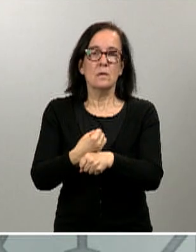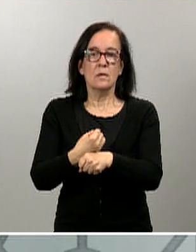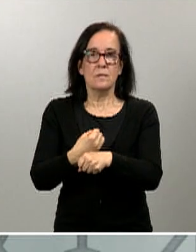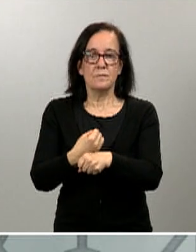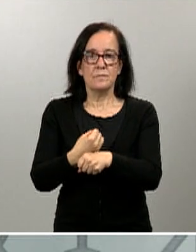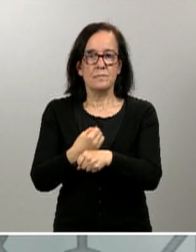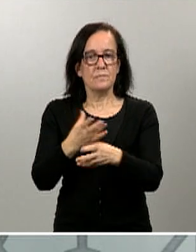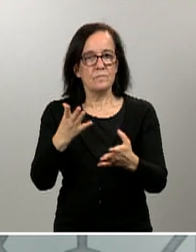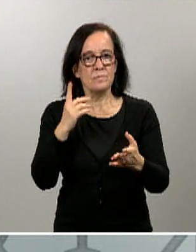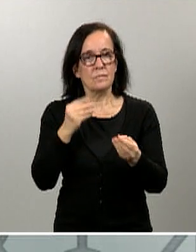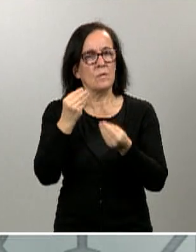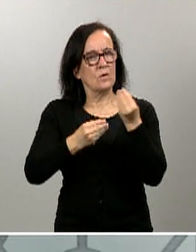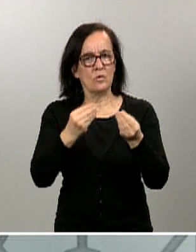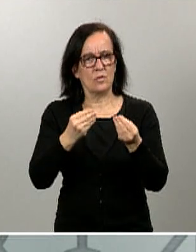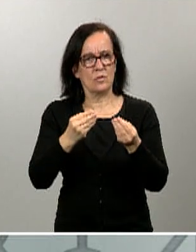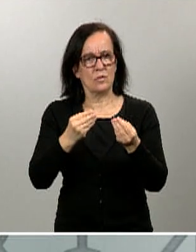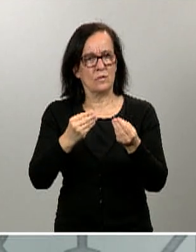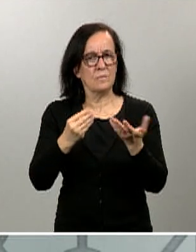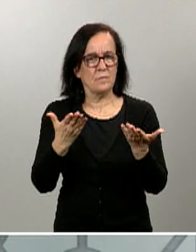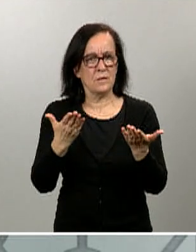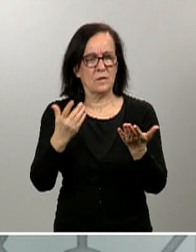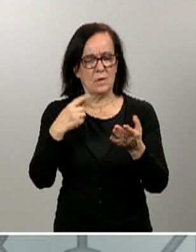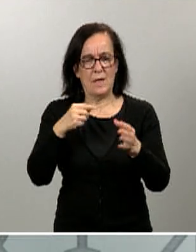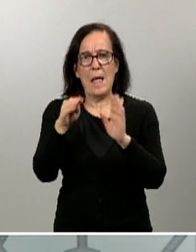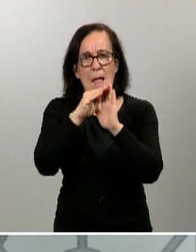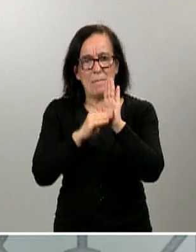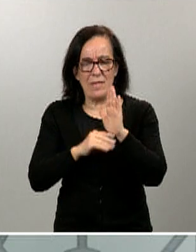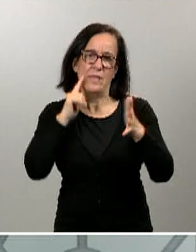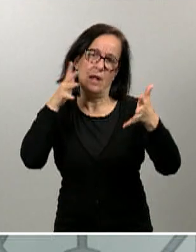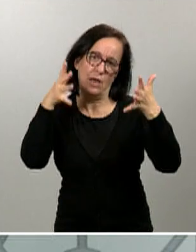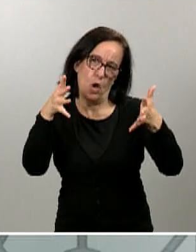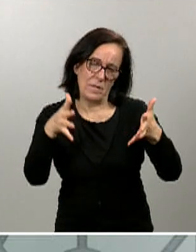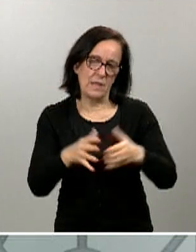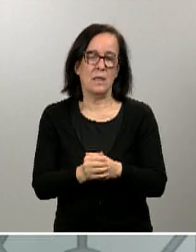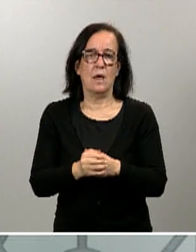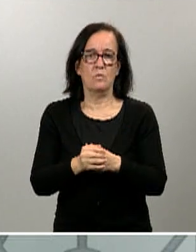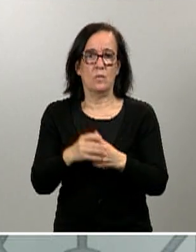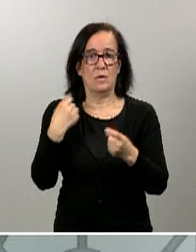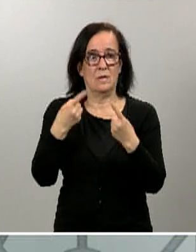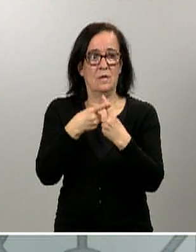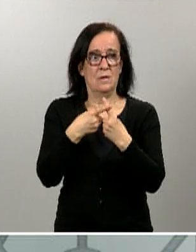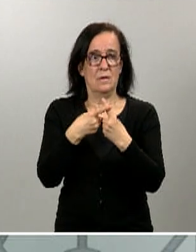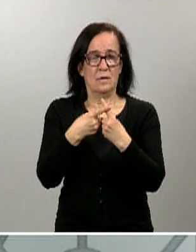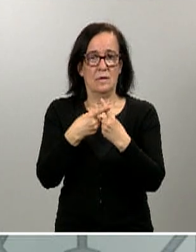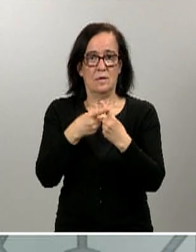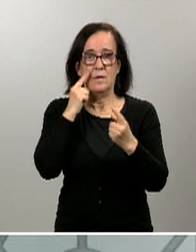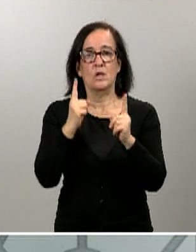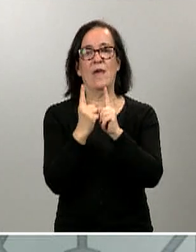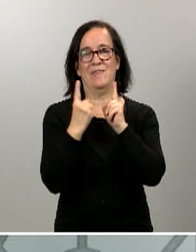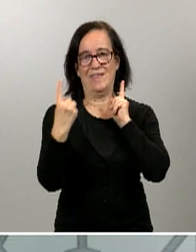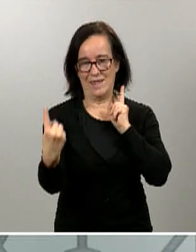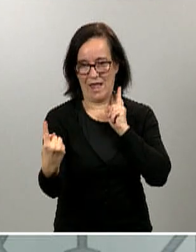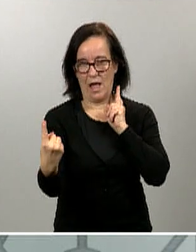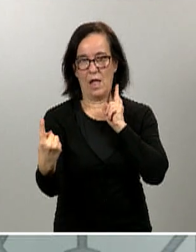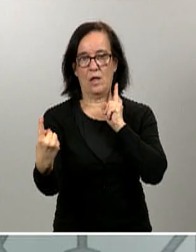mantengan todas estas medidas que siempre recomendamos de distanciamiento, de higiene